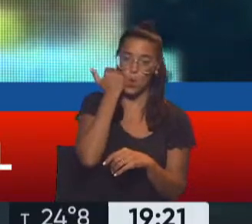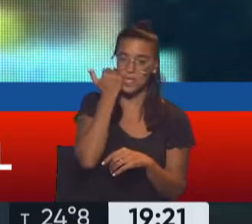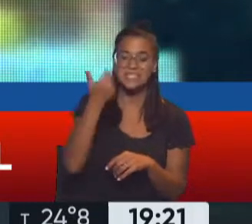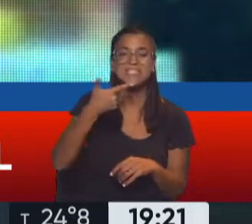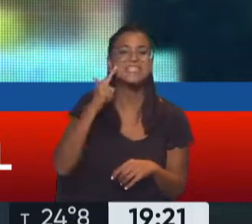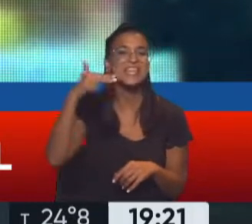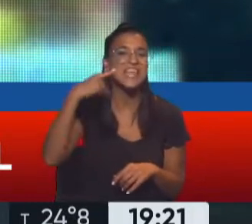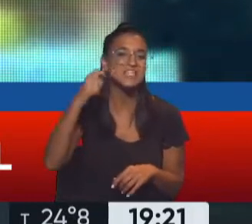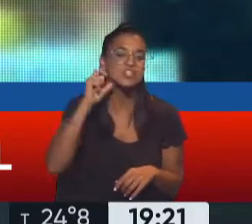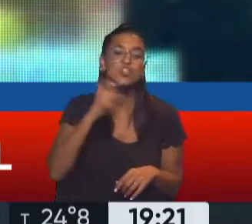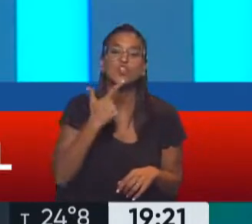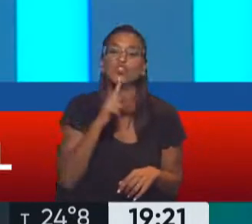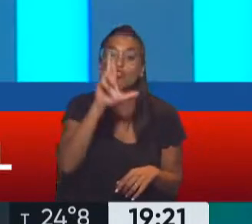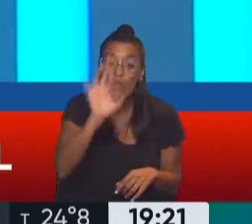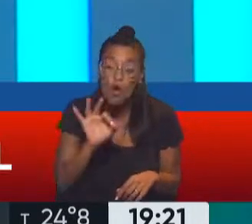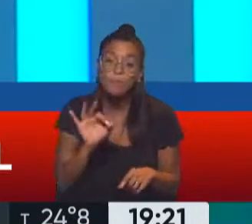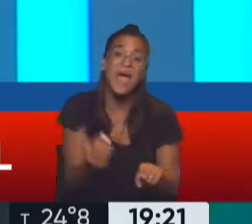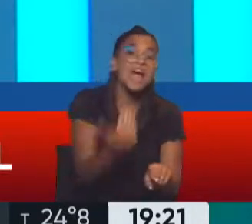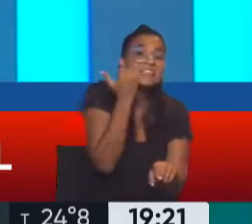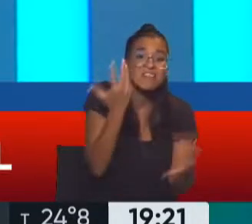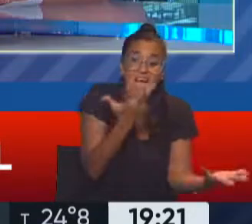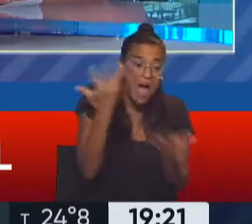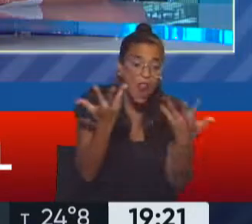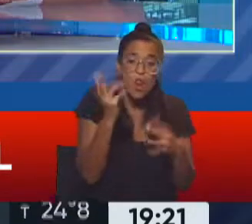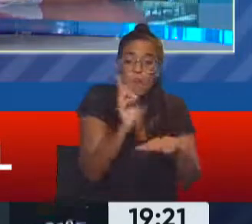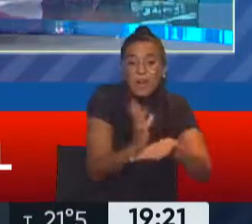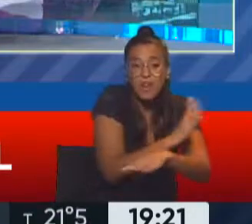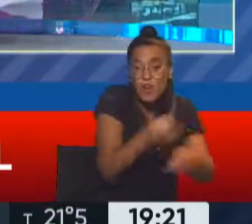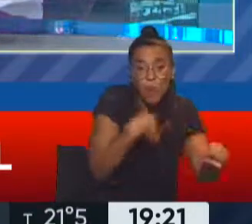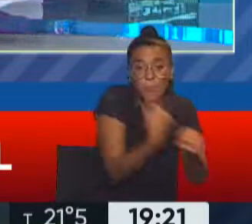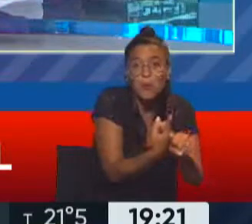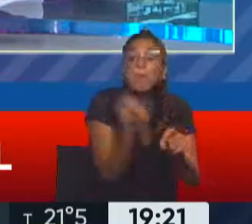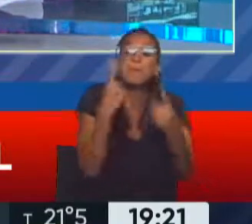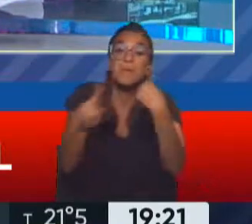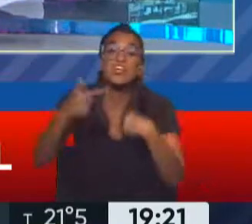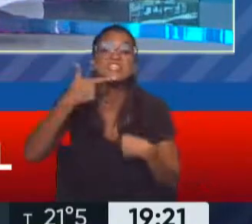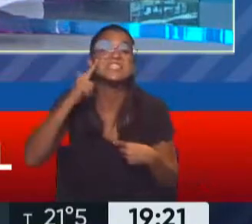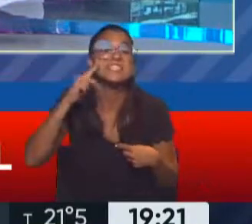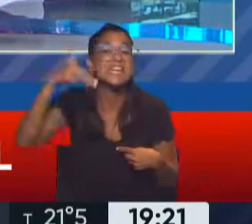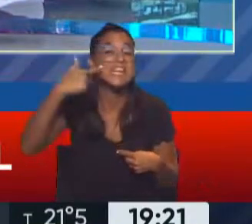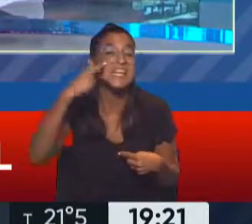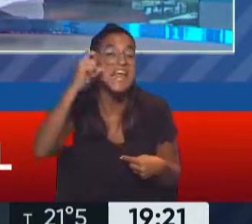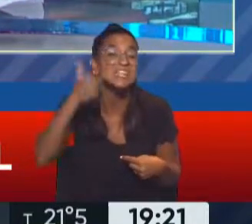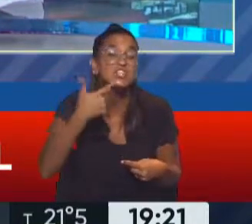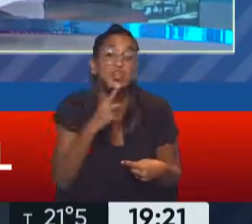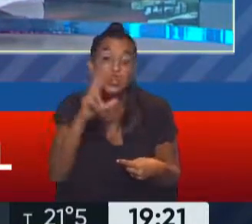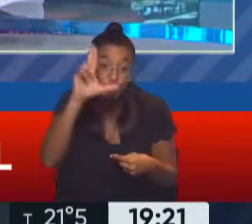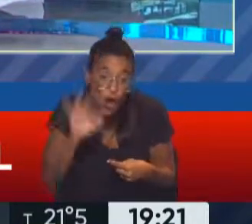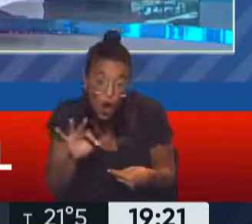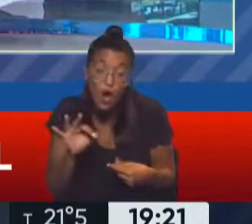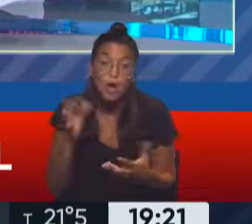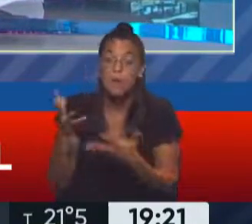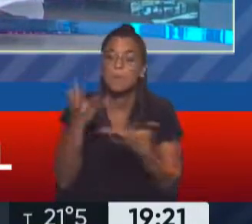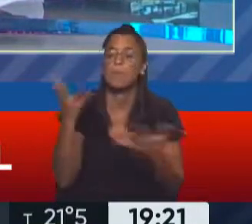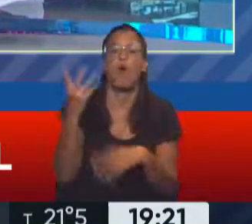Porque un accidente es algo que no se puede evitar. Y en general los siniestros viales se dan por